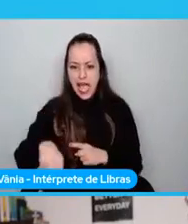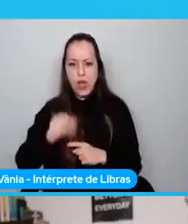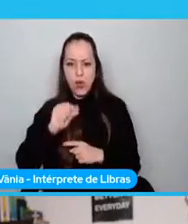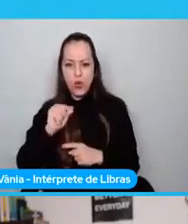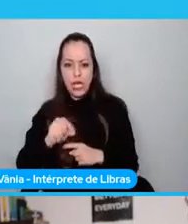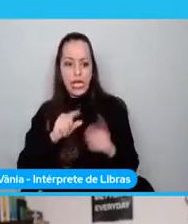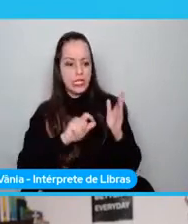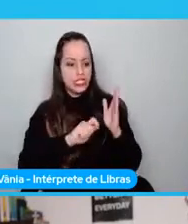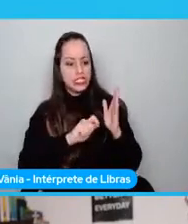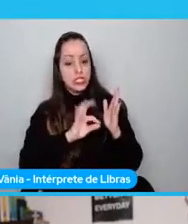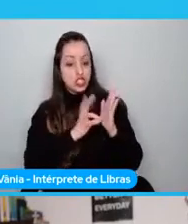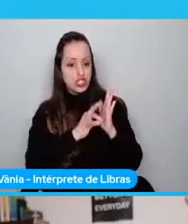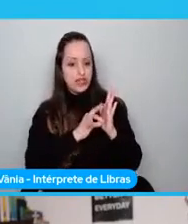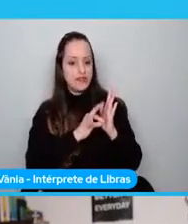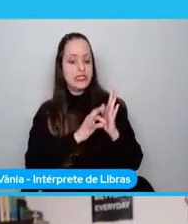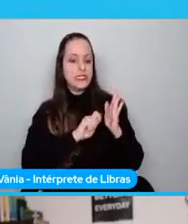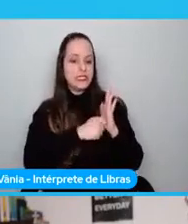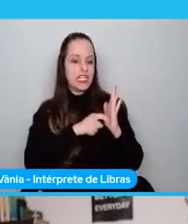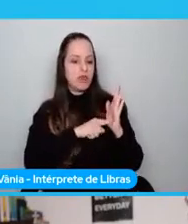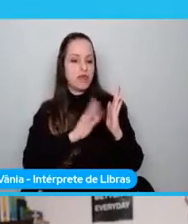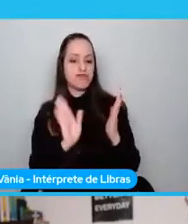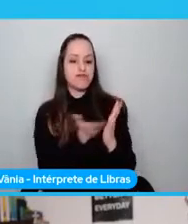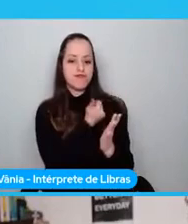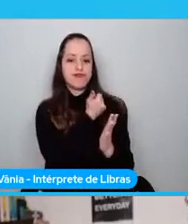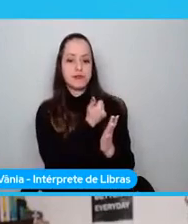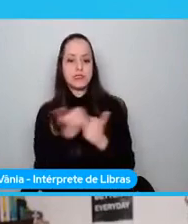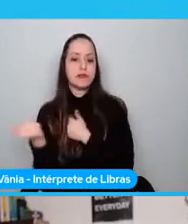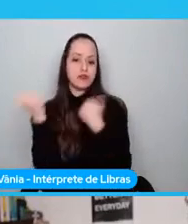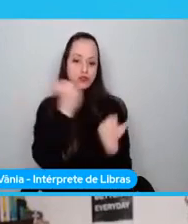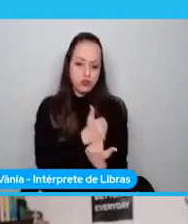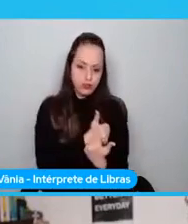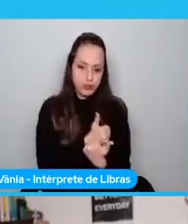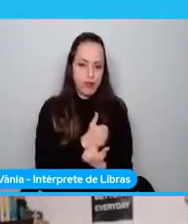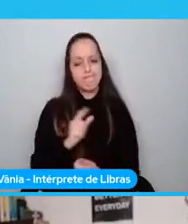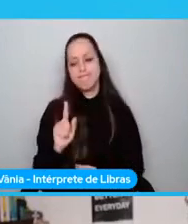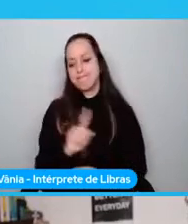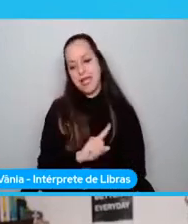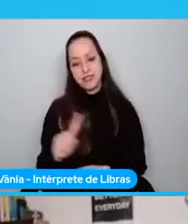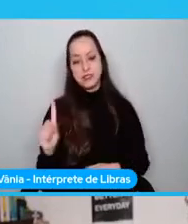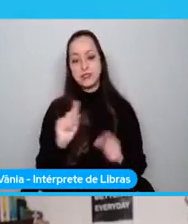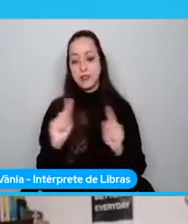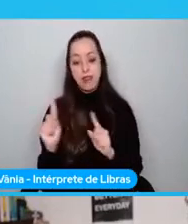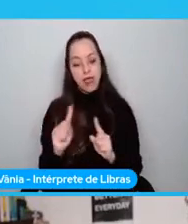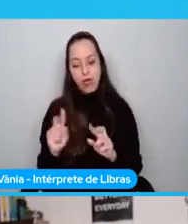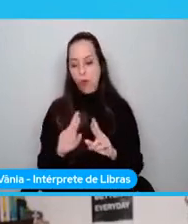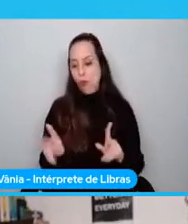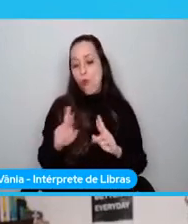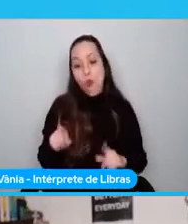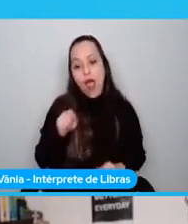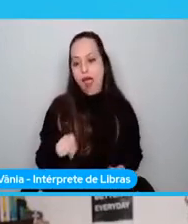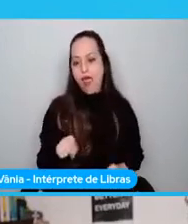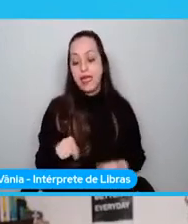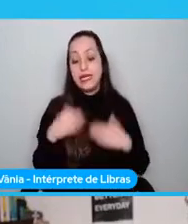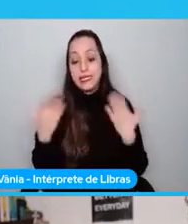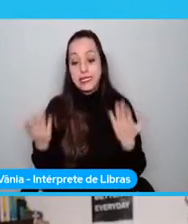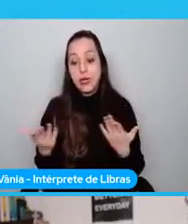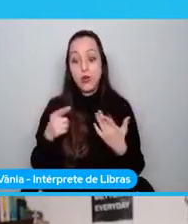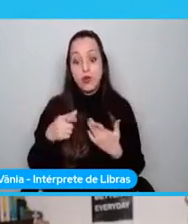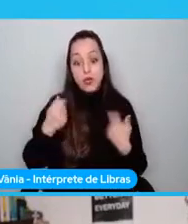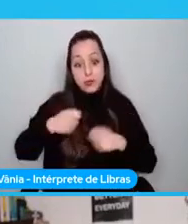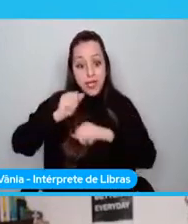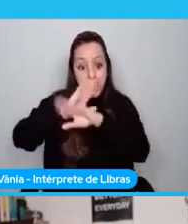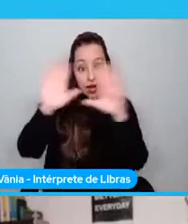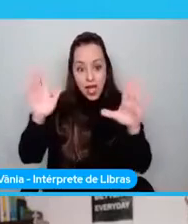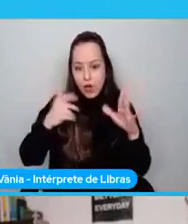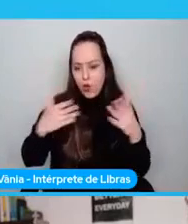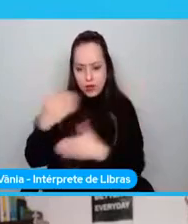Y esta presentación tenía un slide final sobre qué no es WebAssembly. Y aunque no tengo un slide, lo